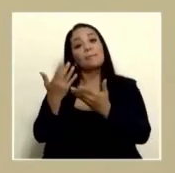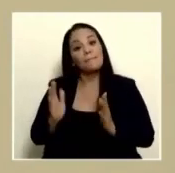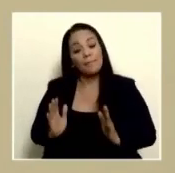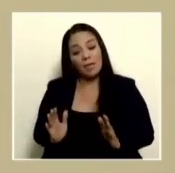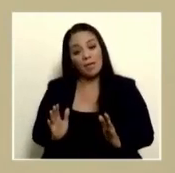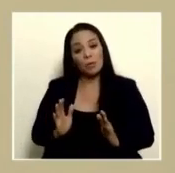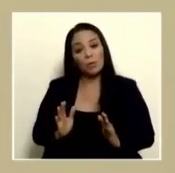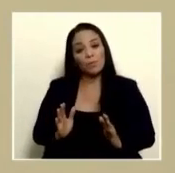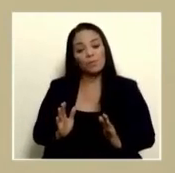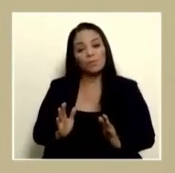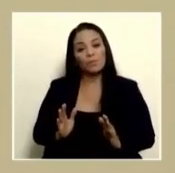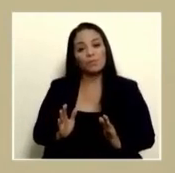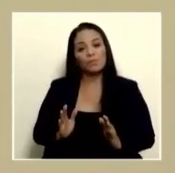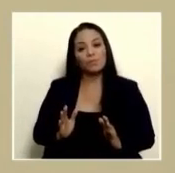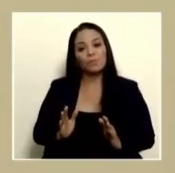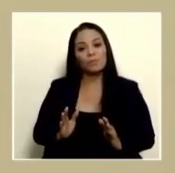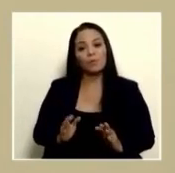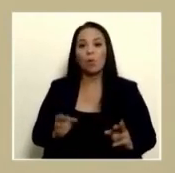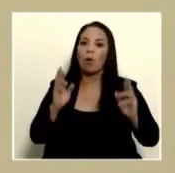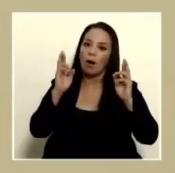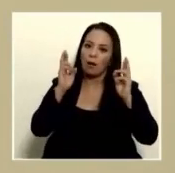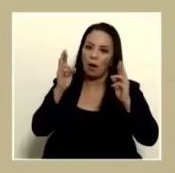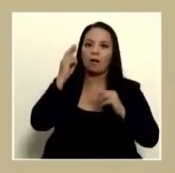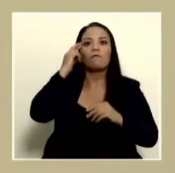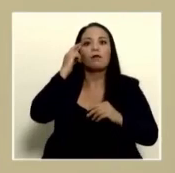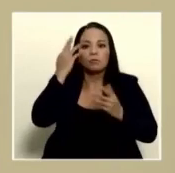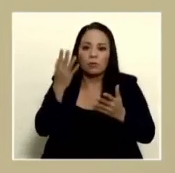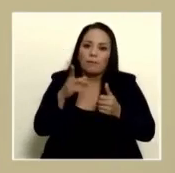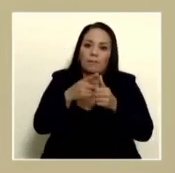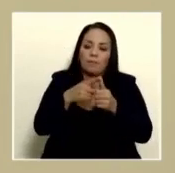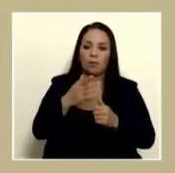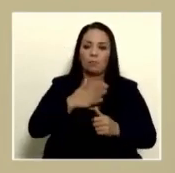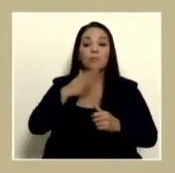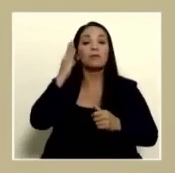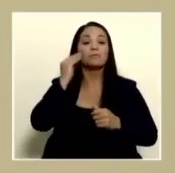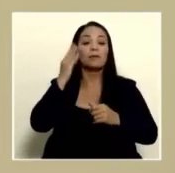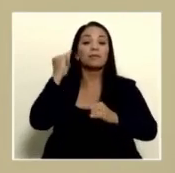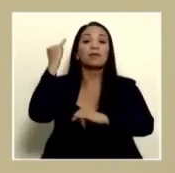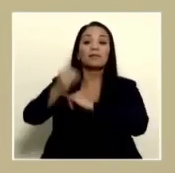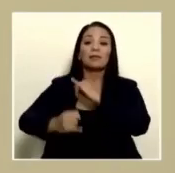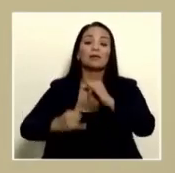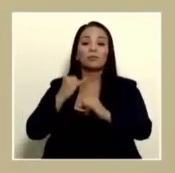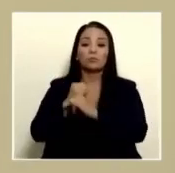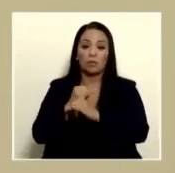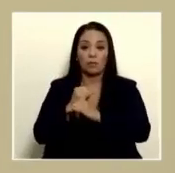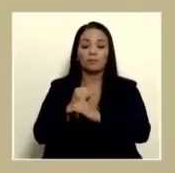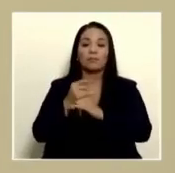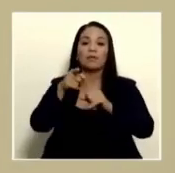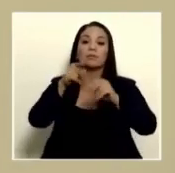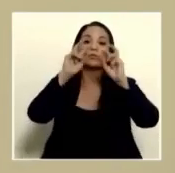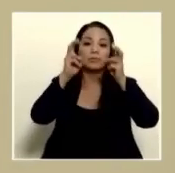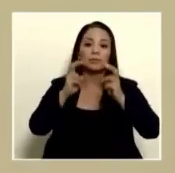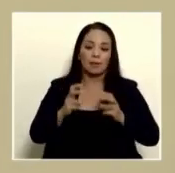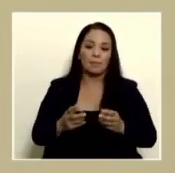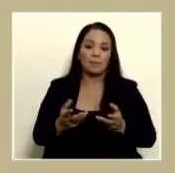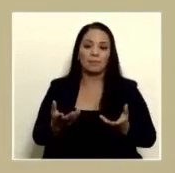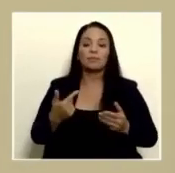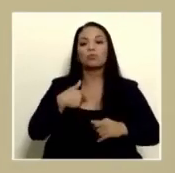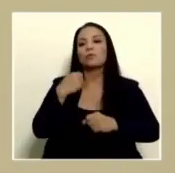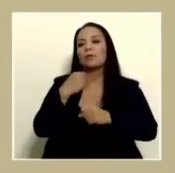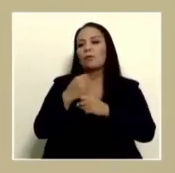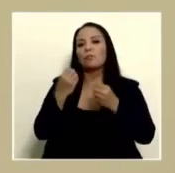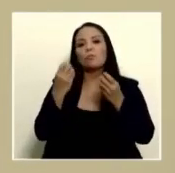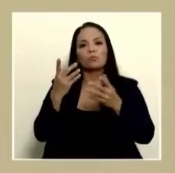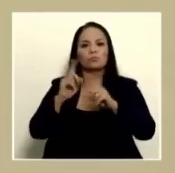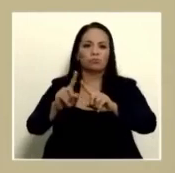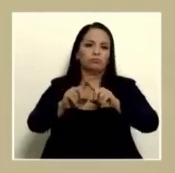la racionalidad impere porque mi experiencia internacional en estos temas yo he trabajado en